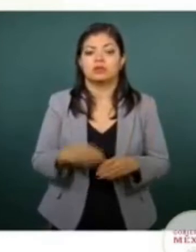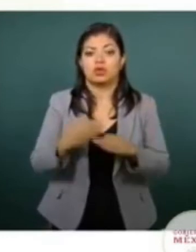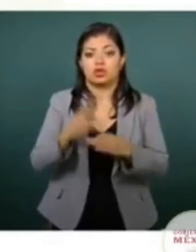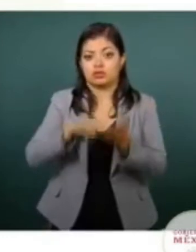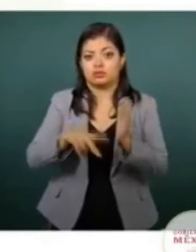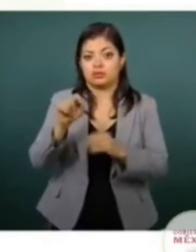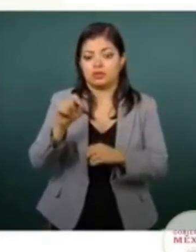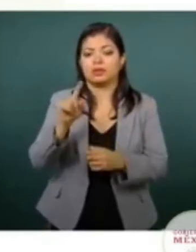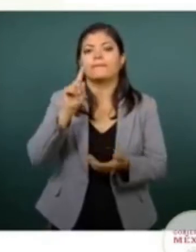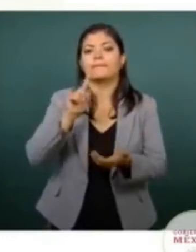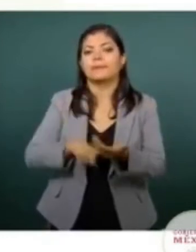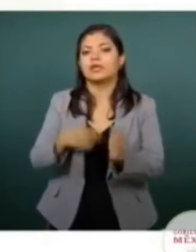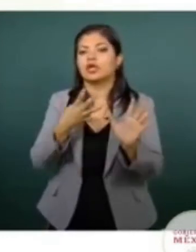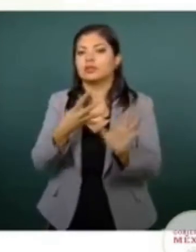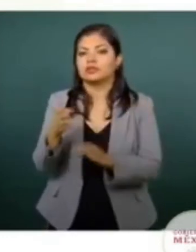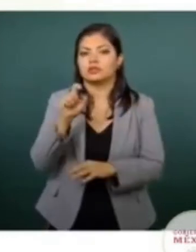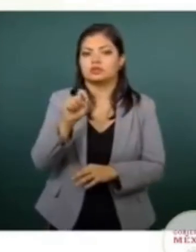1927.